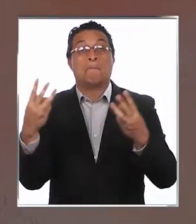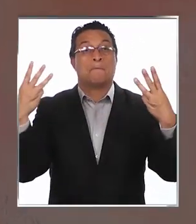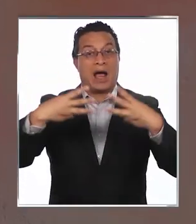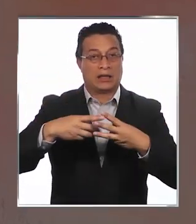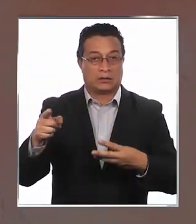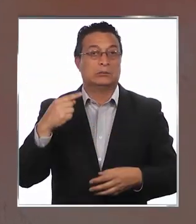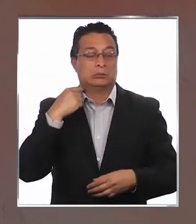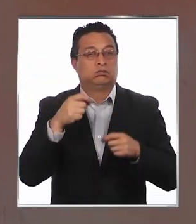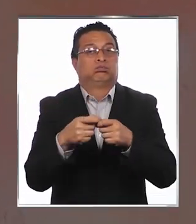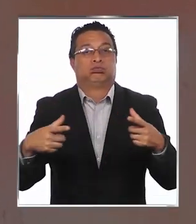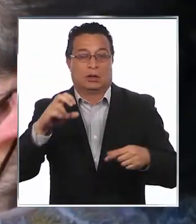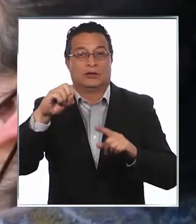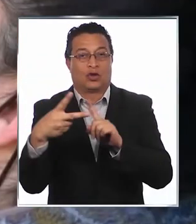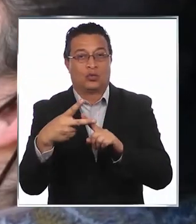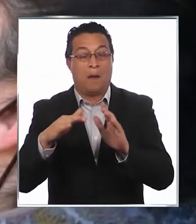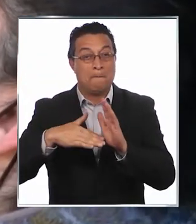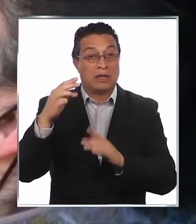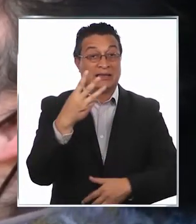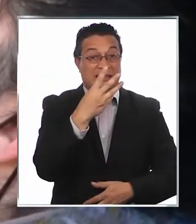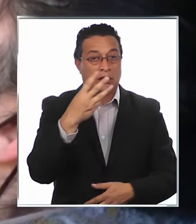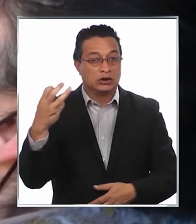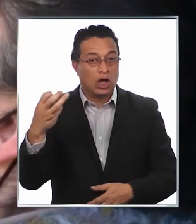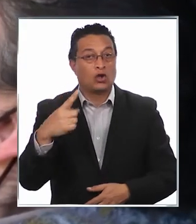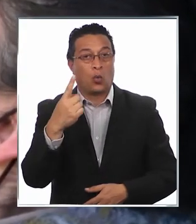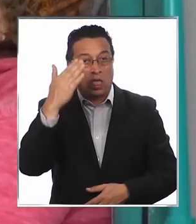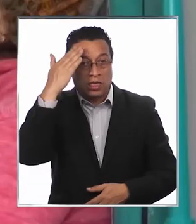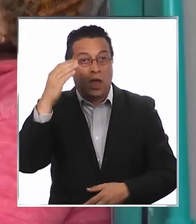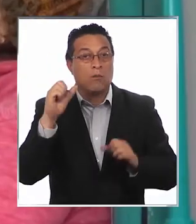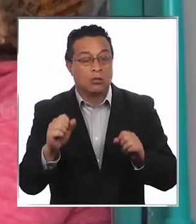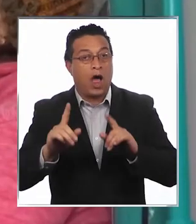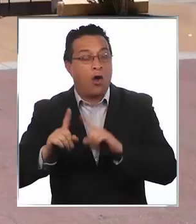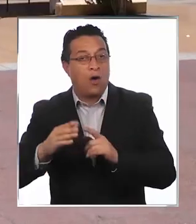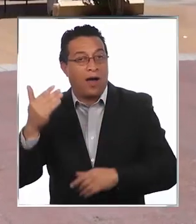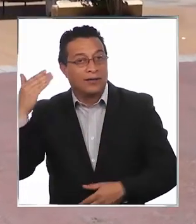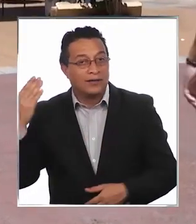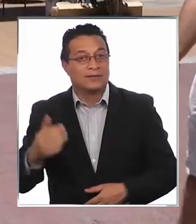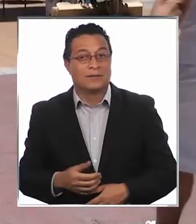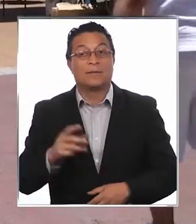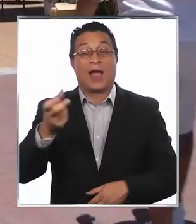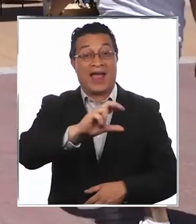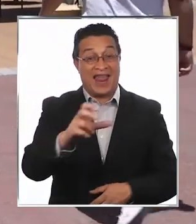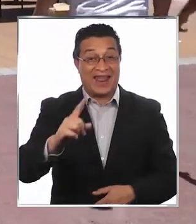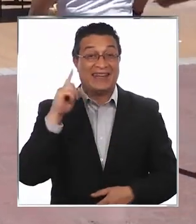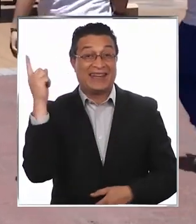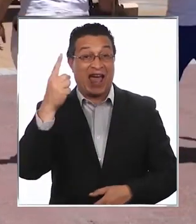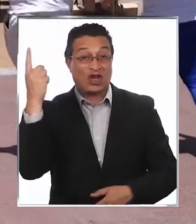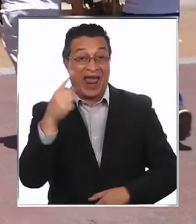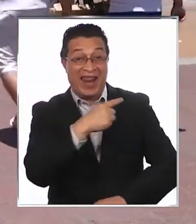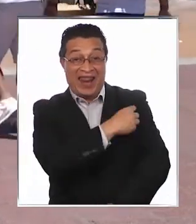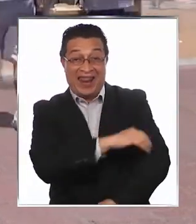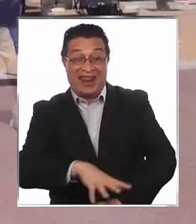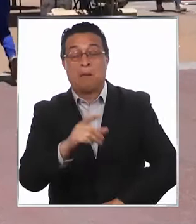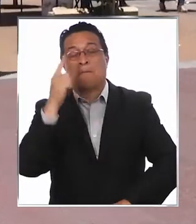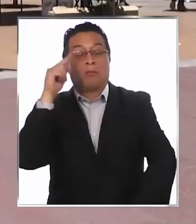vivió un rebrote y llegó a registrar más de 300 contagios en un solo día. Los canales nacionales, se puede decir, se enfocan más